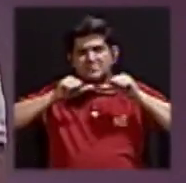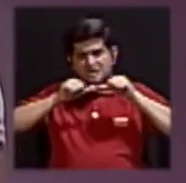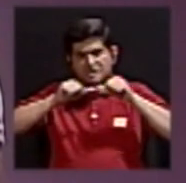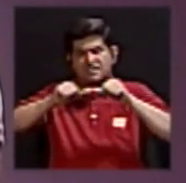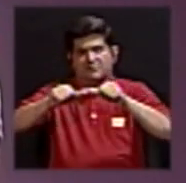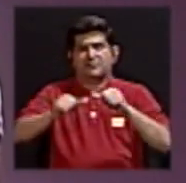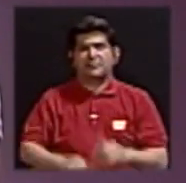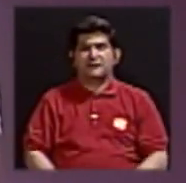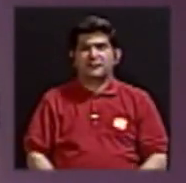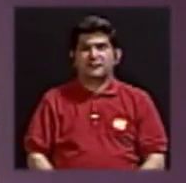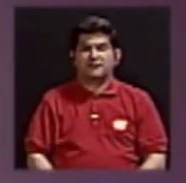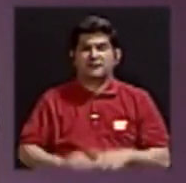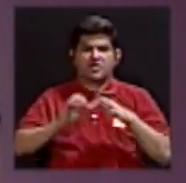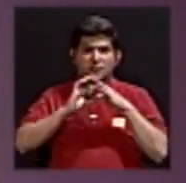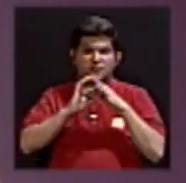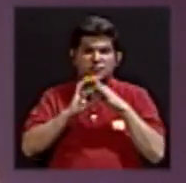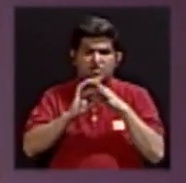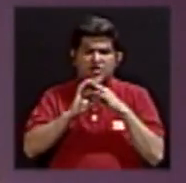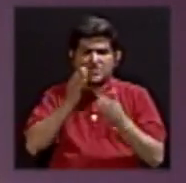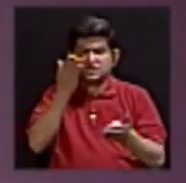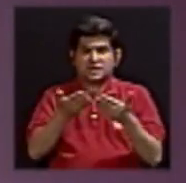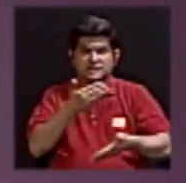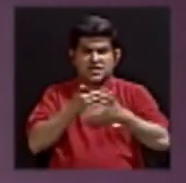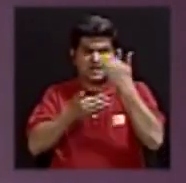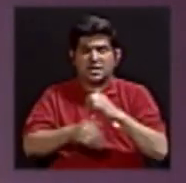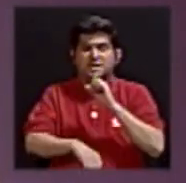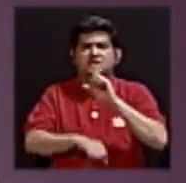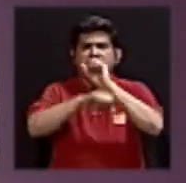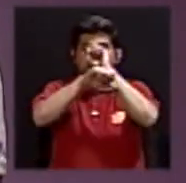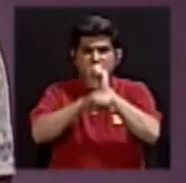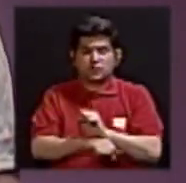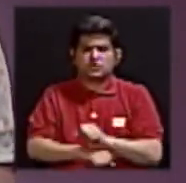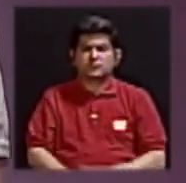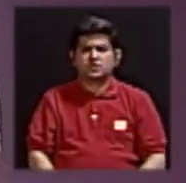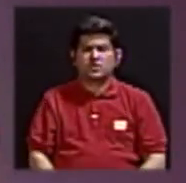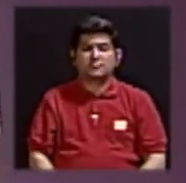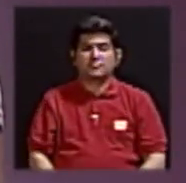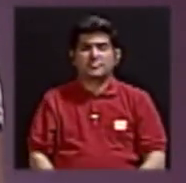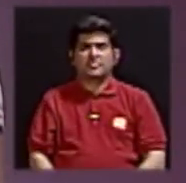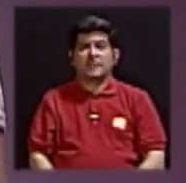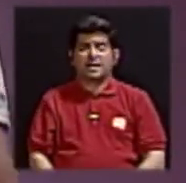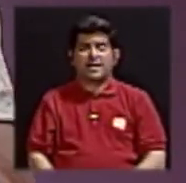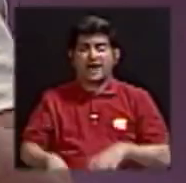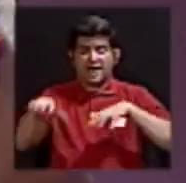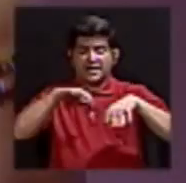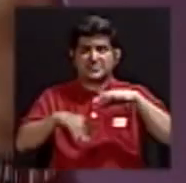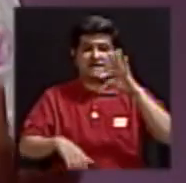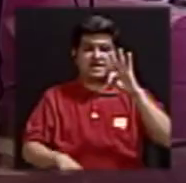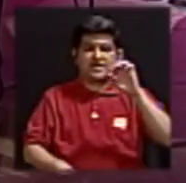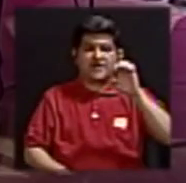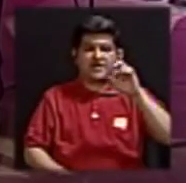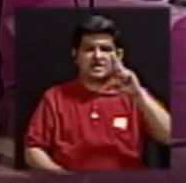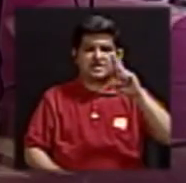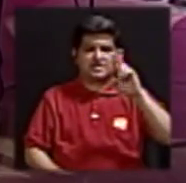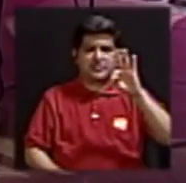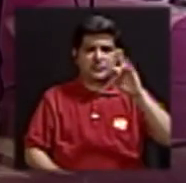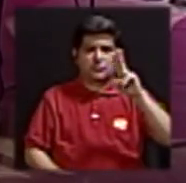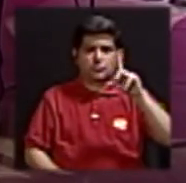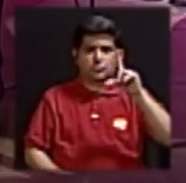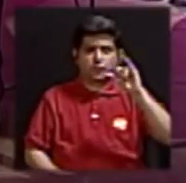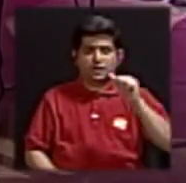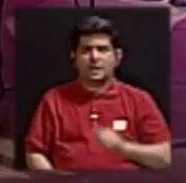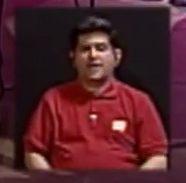relaciones, ¿verdad? Antes se acostumbraba, digamos, a hacer las tertulias, había más convivencia familiar,